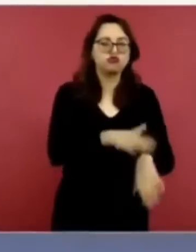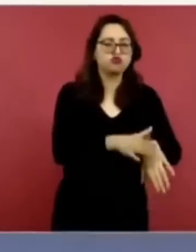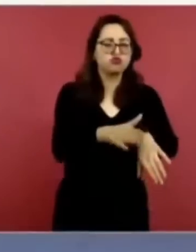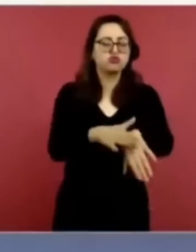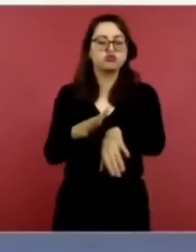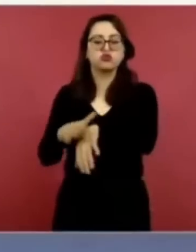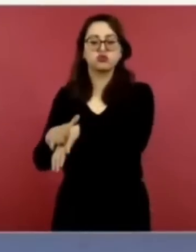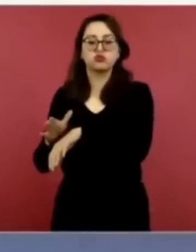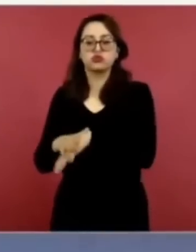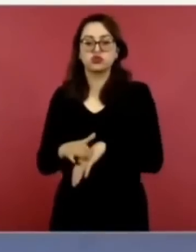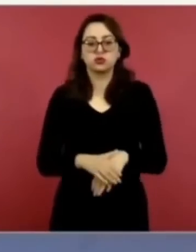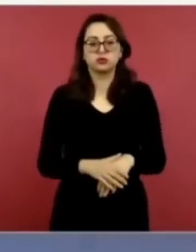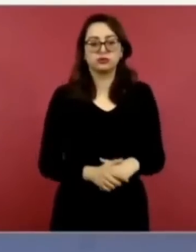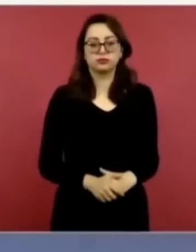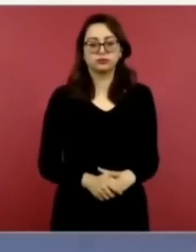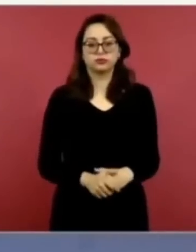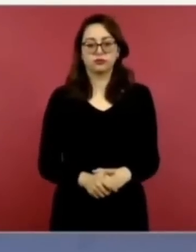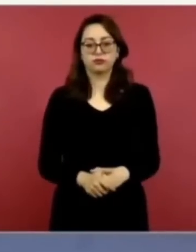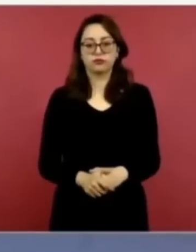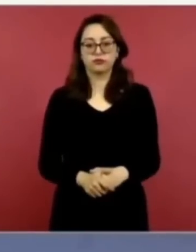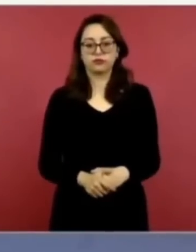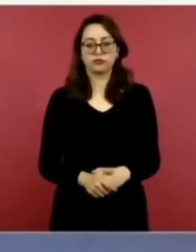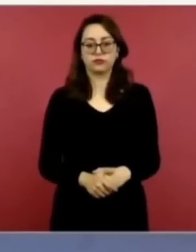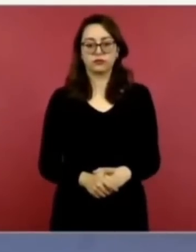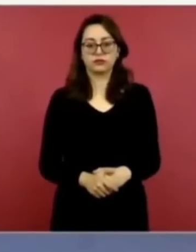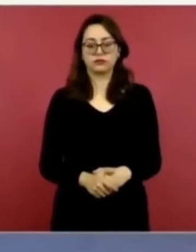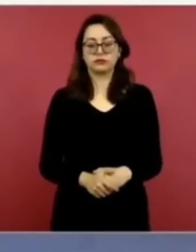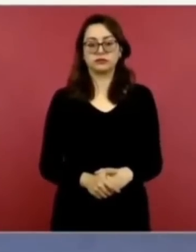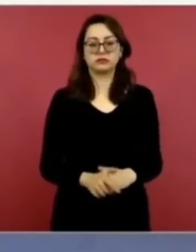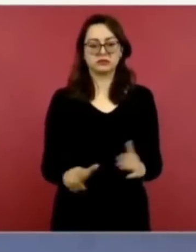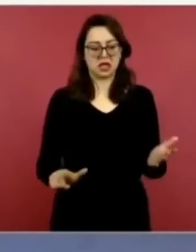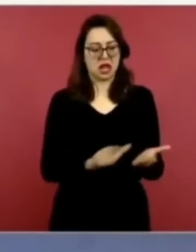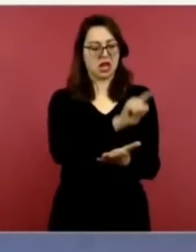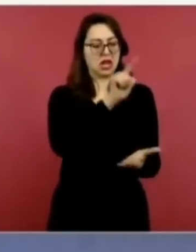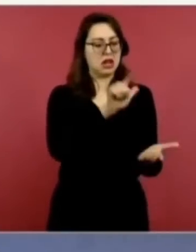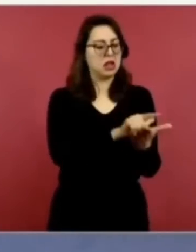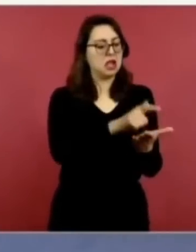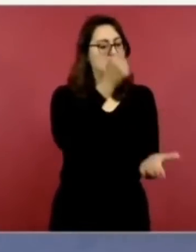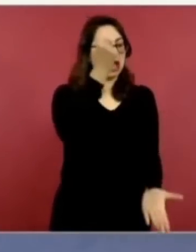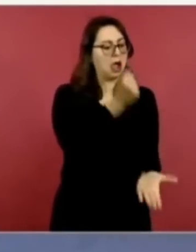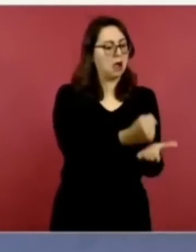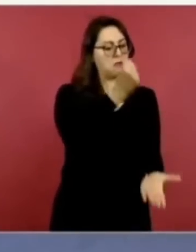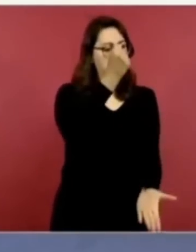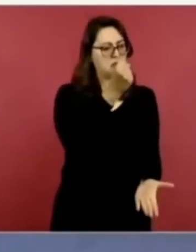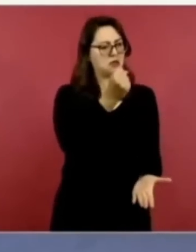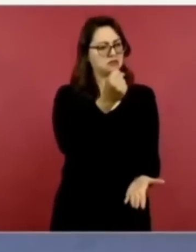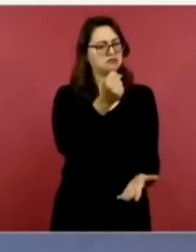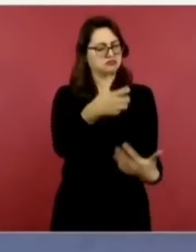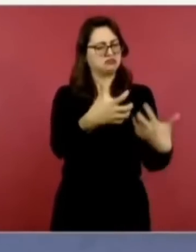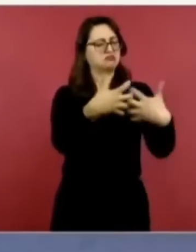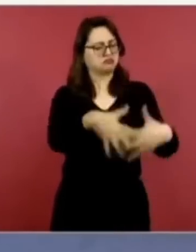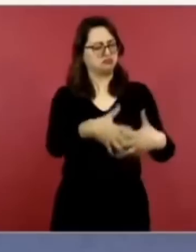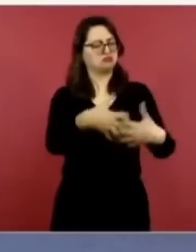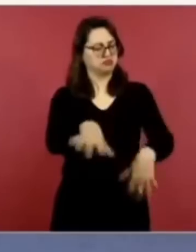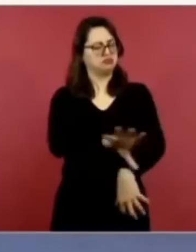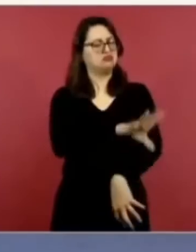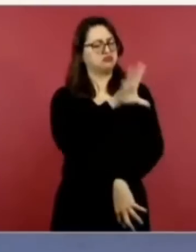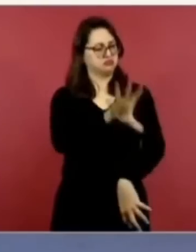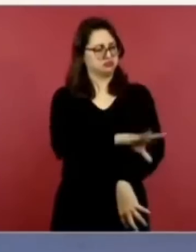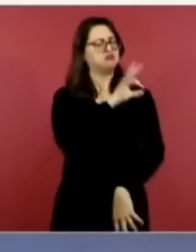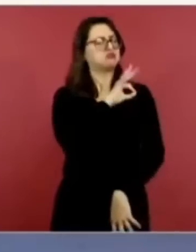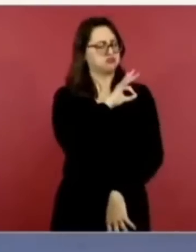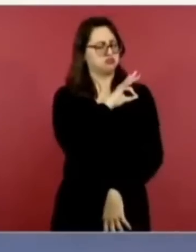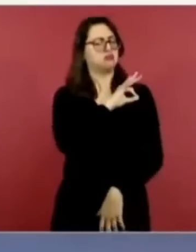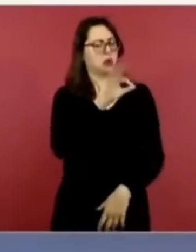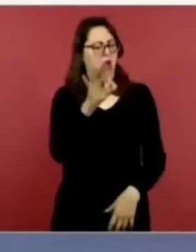Esto es una violación flagrante a la Constitución, porque lo que hicieron fue que reformaron una